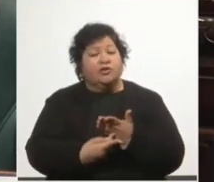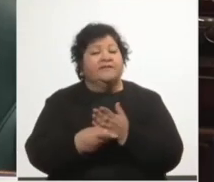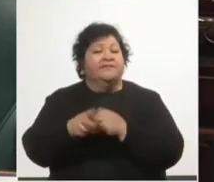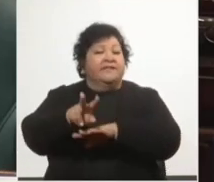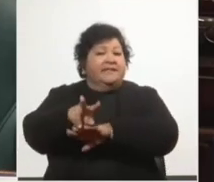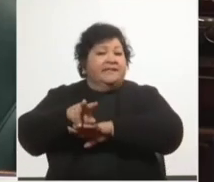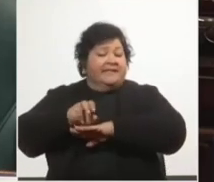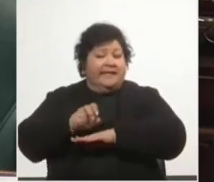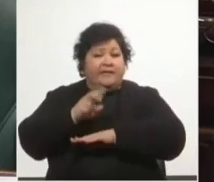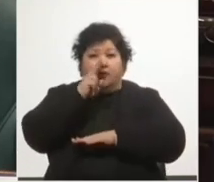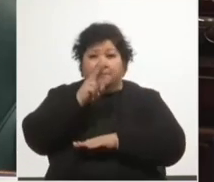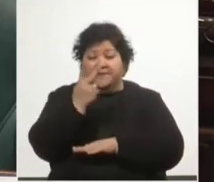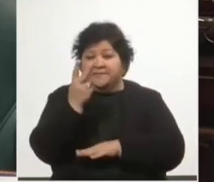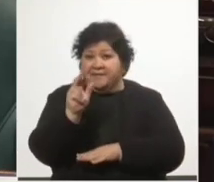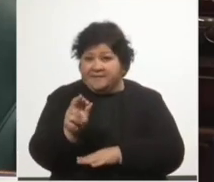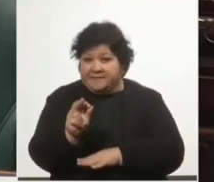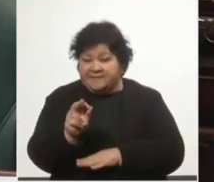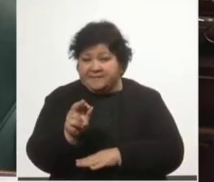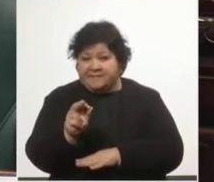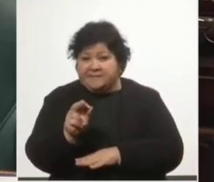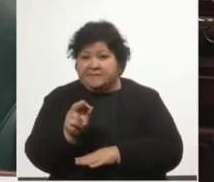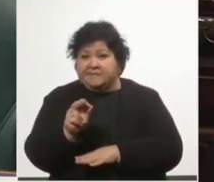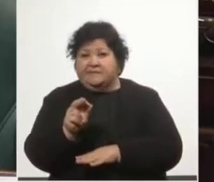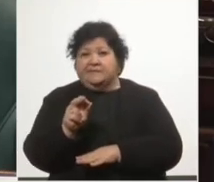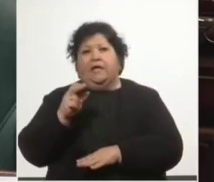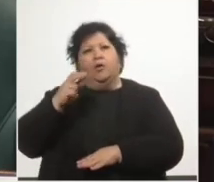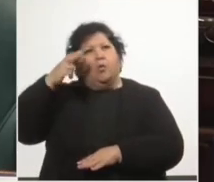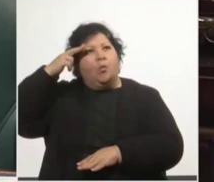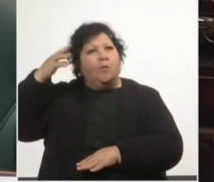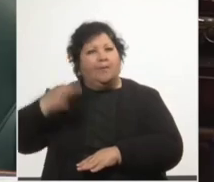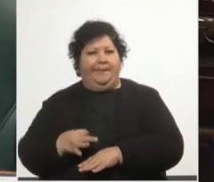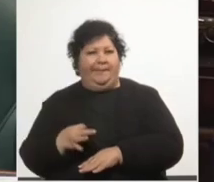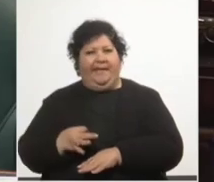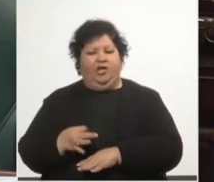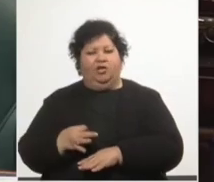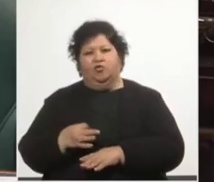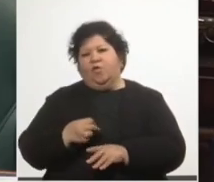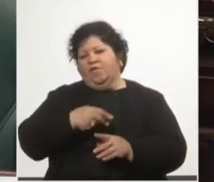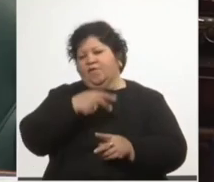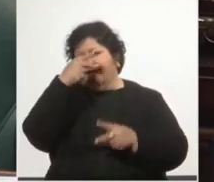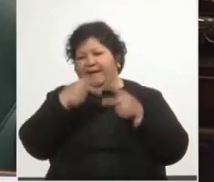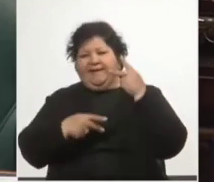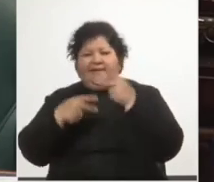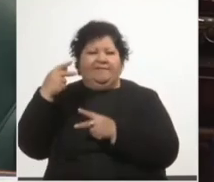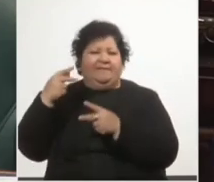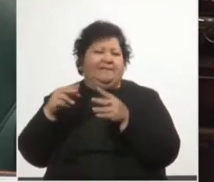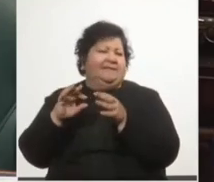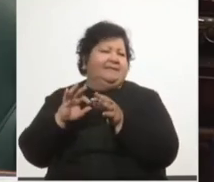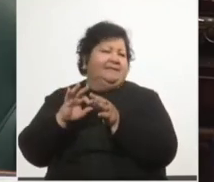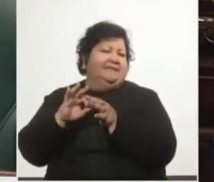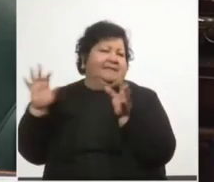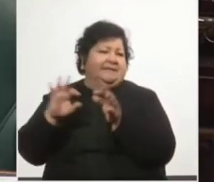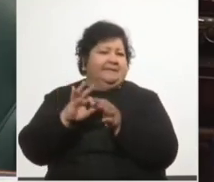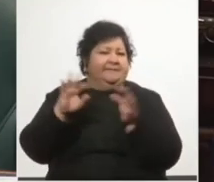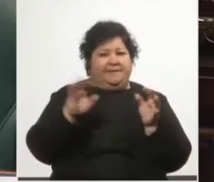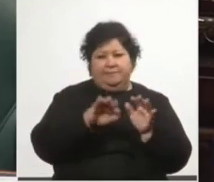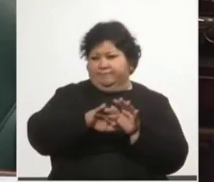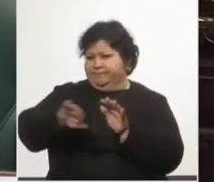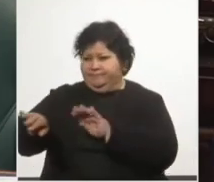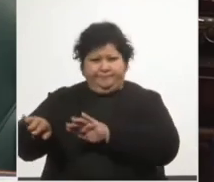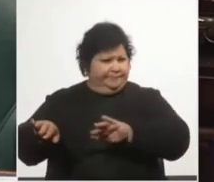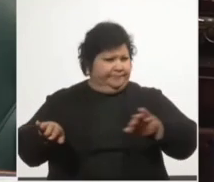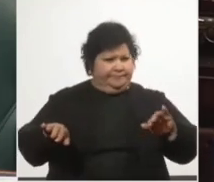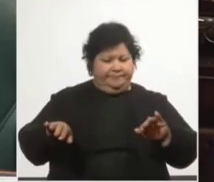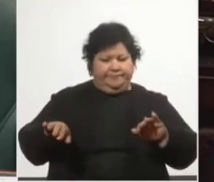2020 se sobrecumplieron como si se tratase de variables independientes entre sí o peor aún, que